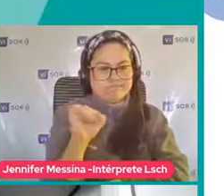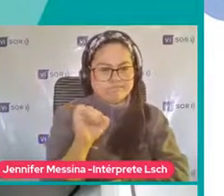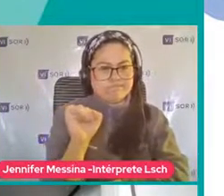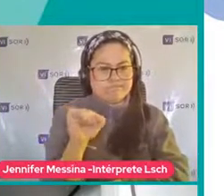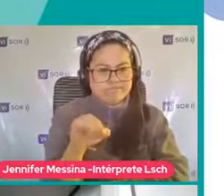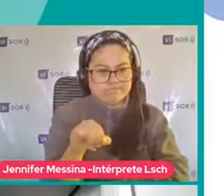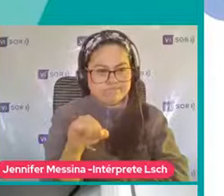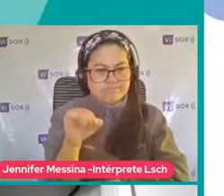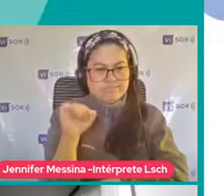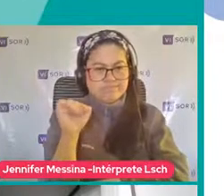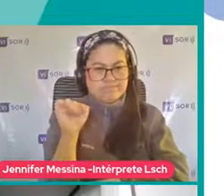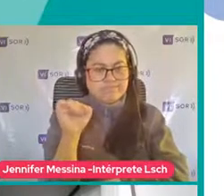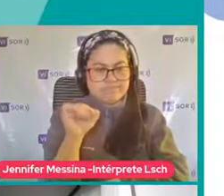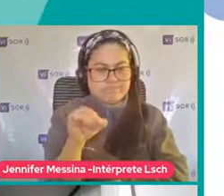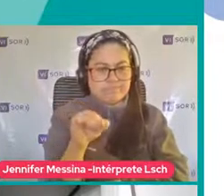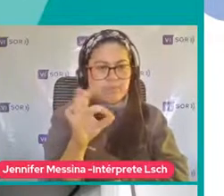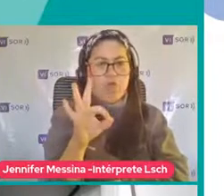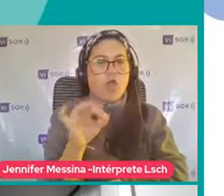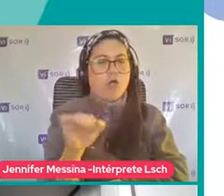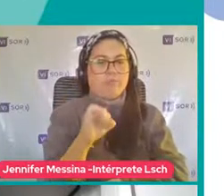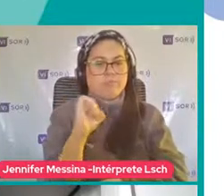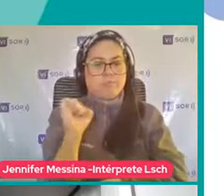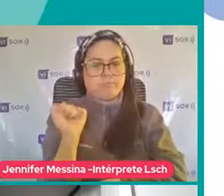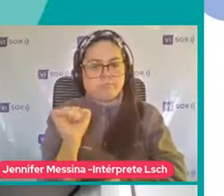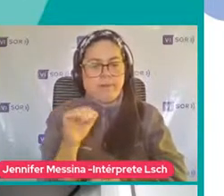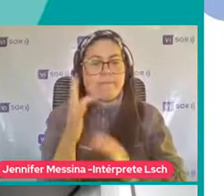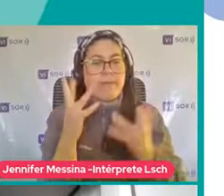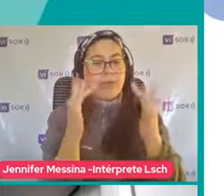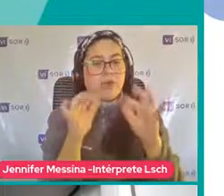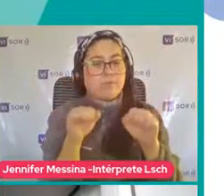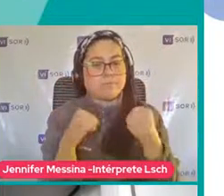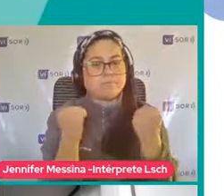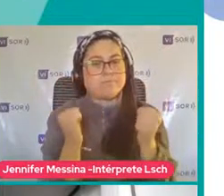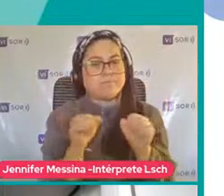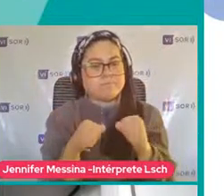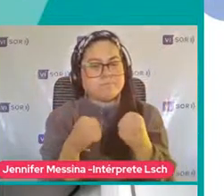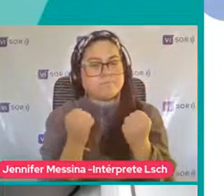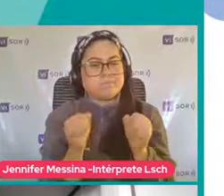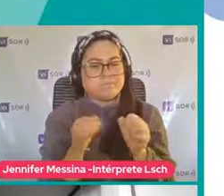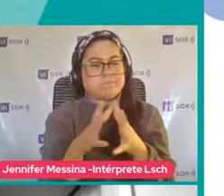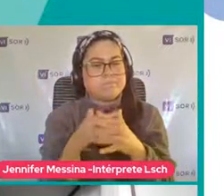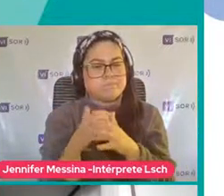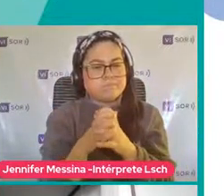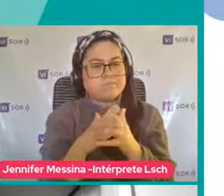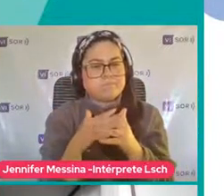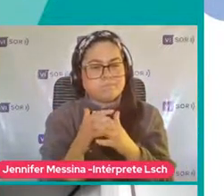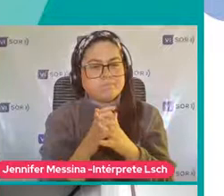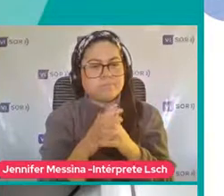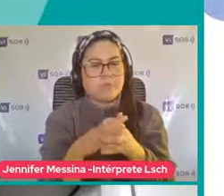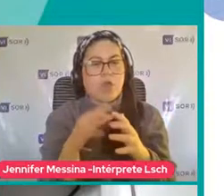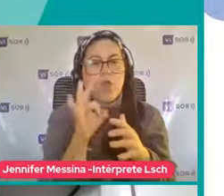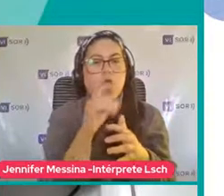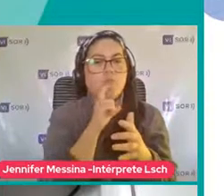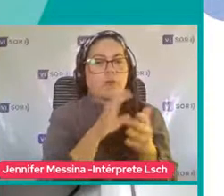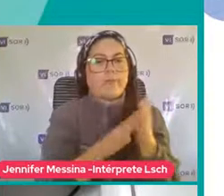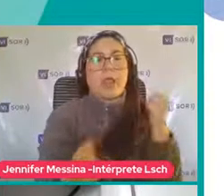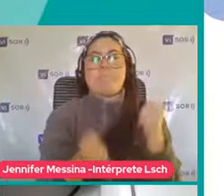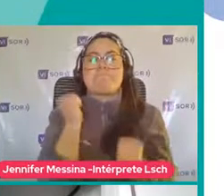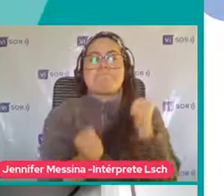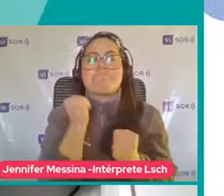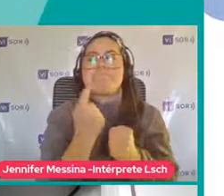O gira Repetitivamente Las manos Una excitación Por correr Cierto Descontrolada